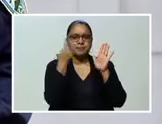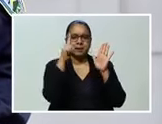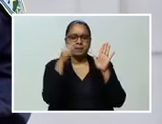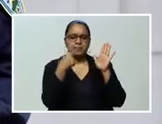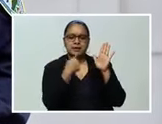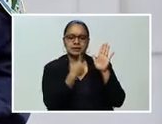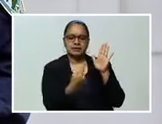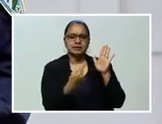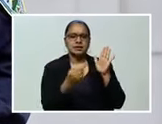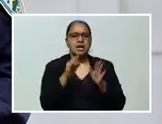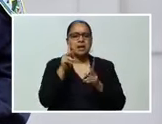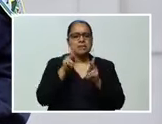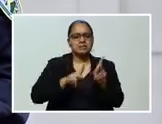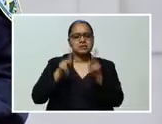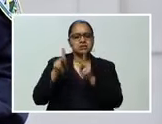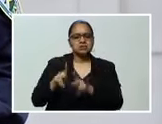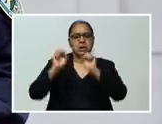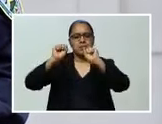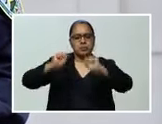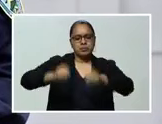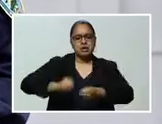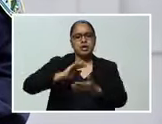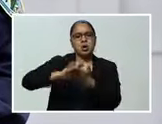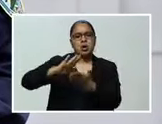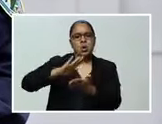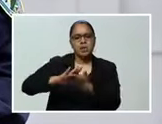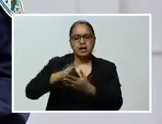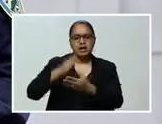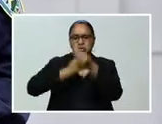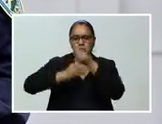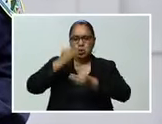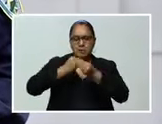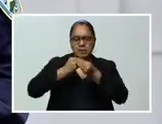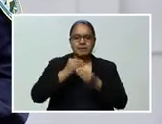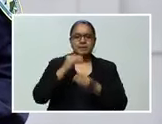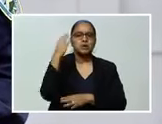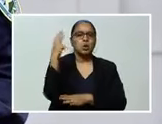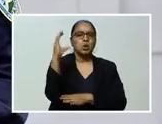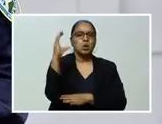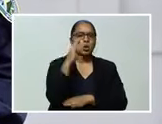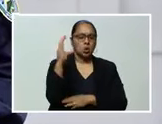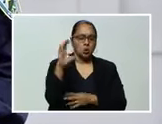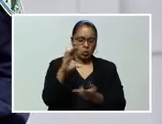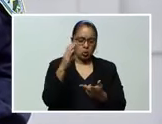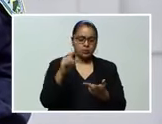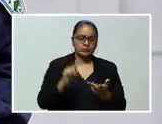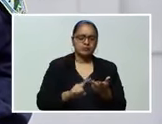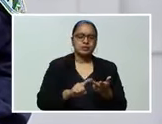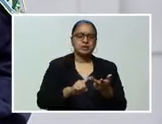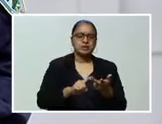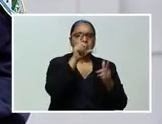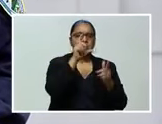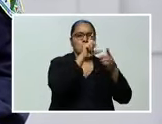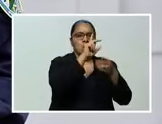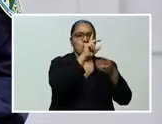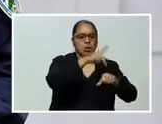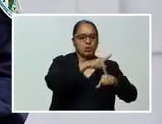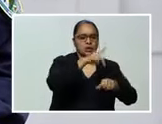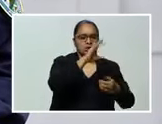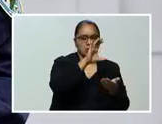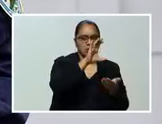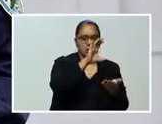abastecimiento de la población de los municipios del Departamento de Colón, Cortés y el Progreso de Oro.